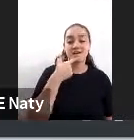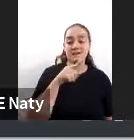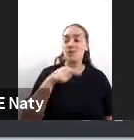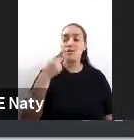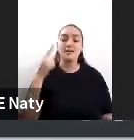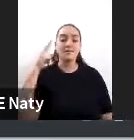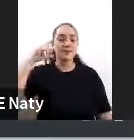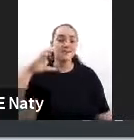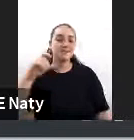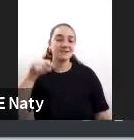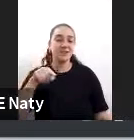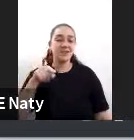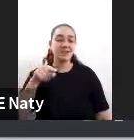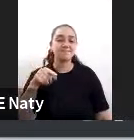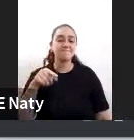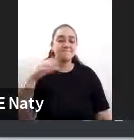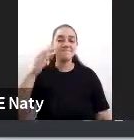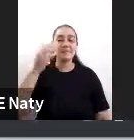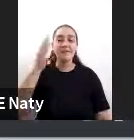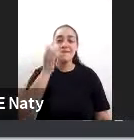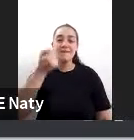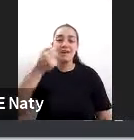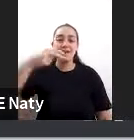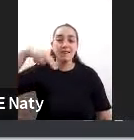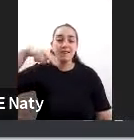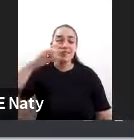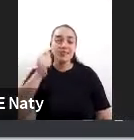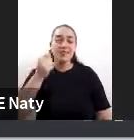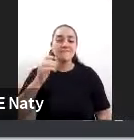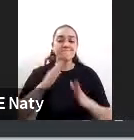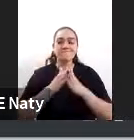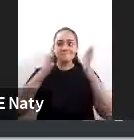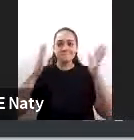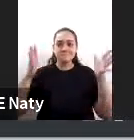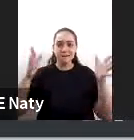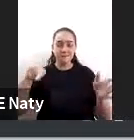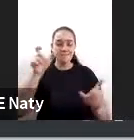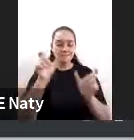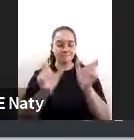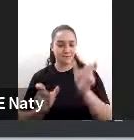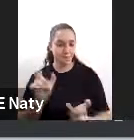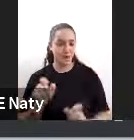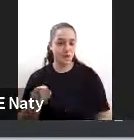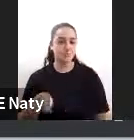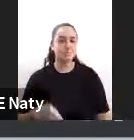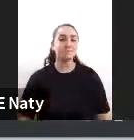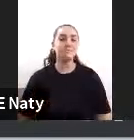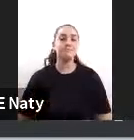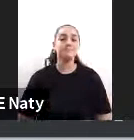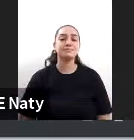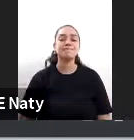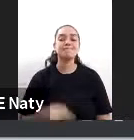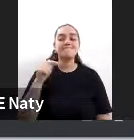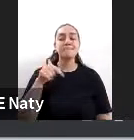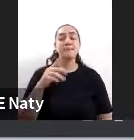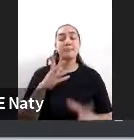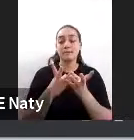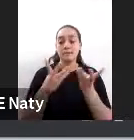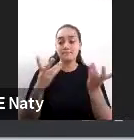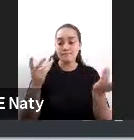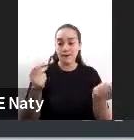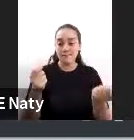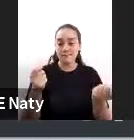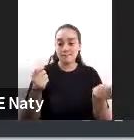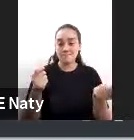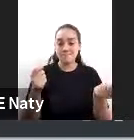grandes anchos de banda hacia el usuario como para terminar porque por ahí la presentación